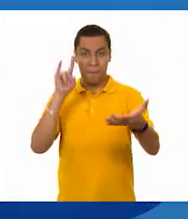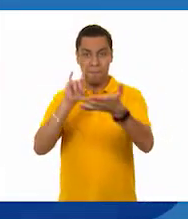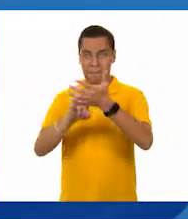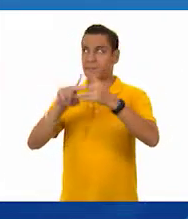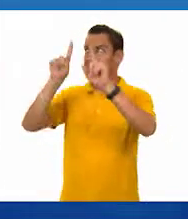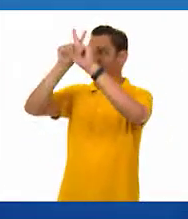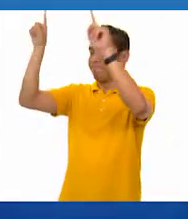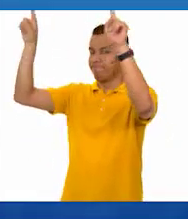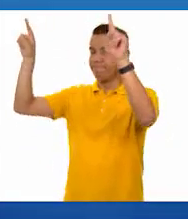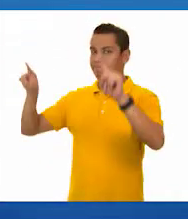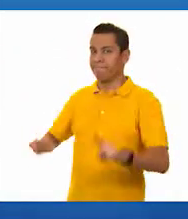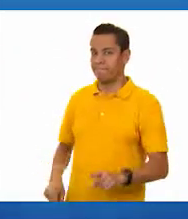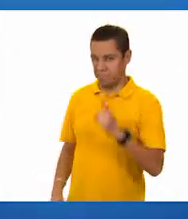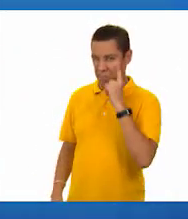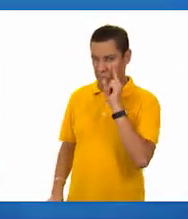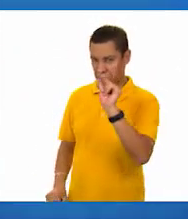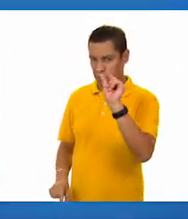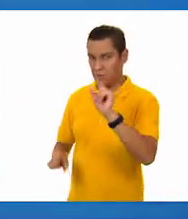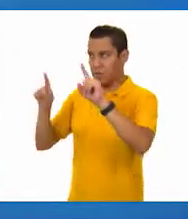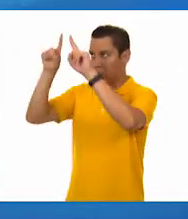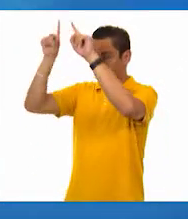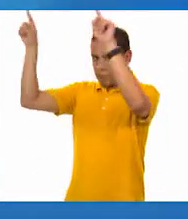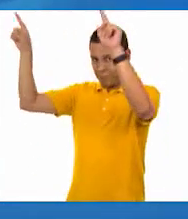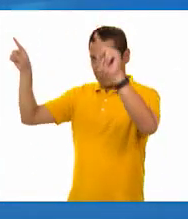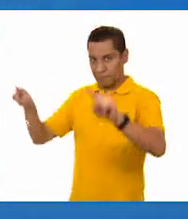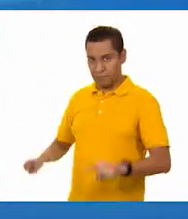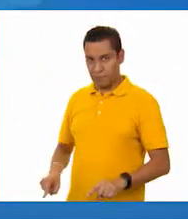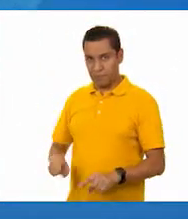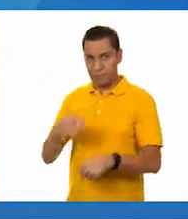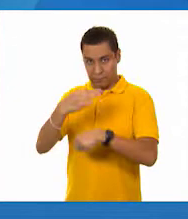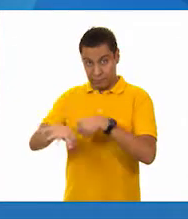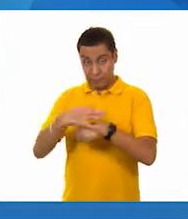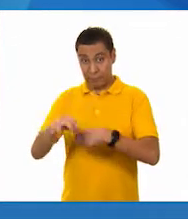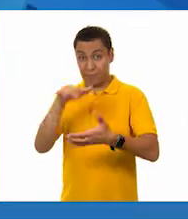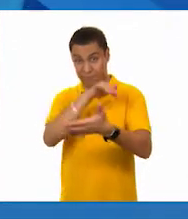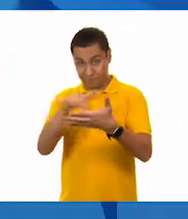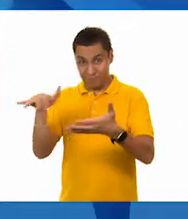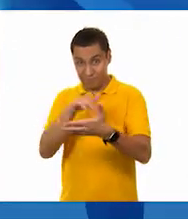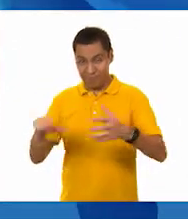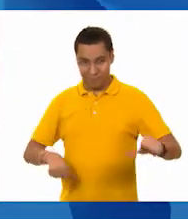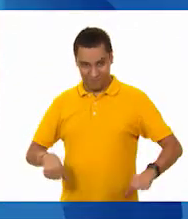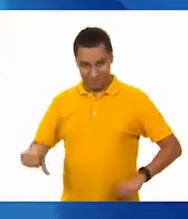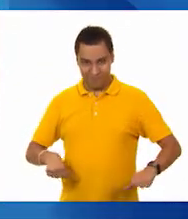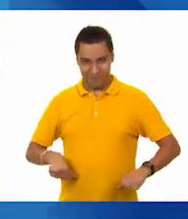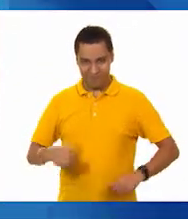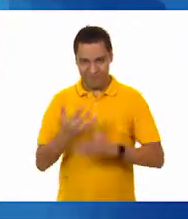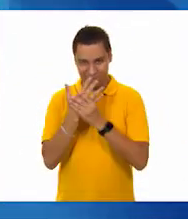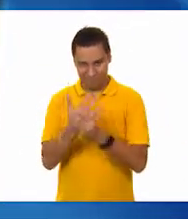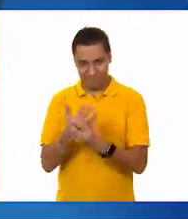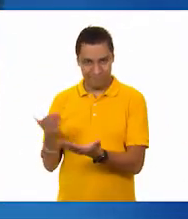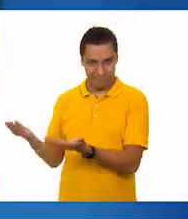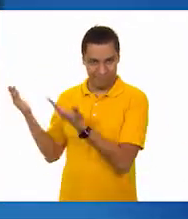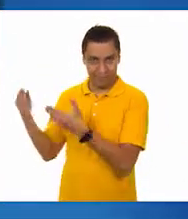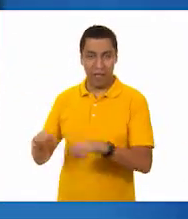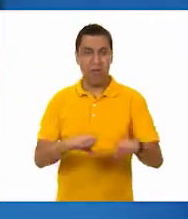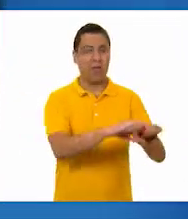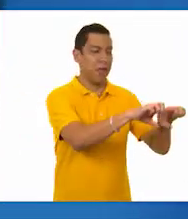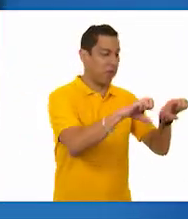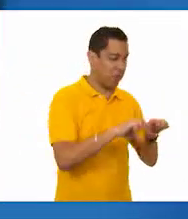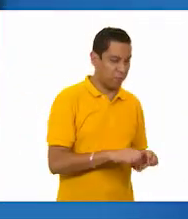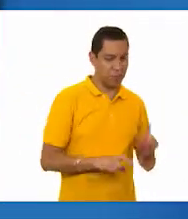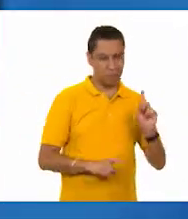para que podamos trabajar? Sí, desde luego. Muy bien. Tino, ¿nos ayudas a leer la consigna? Sí. Dice, en equipos,